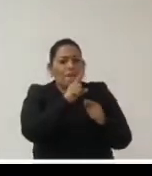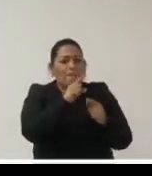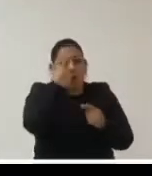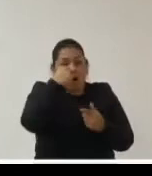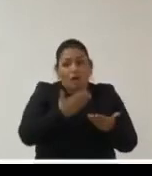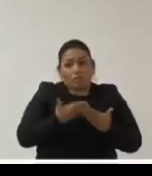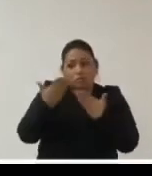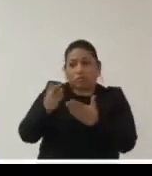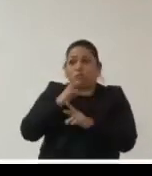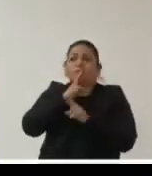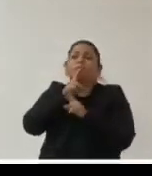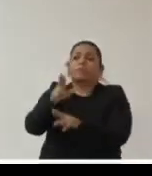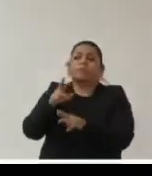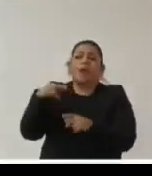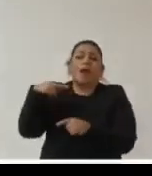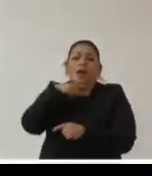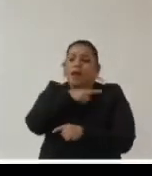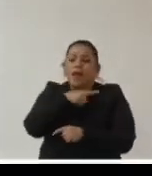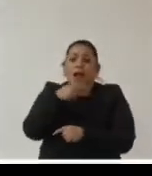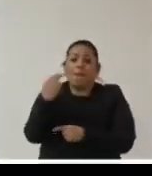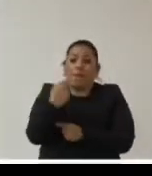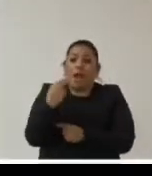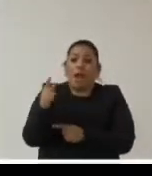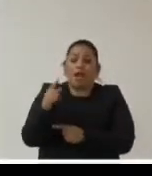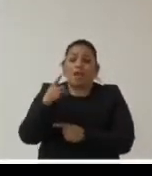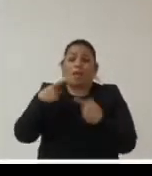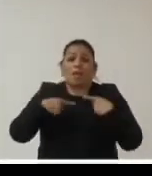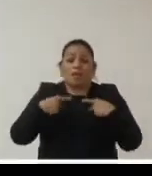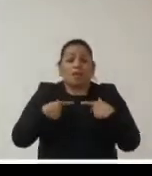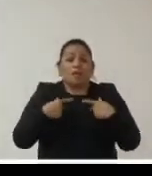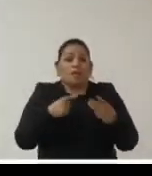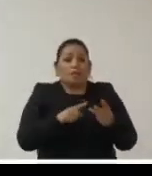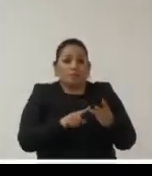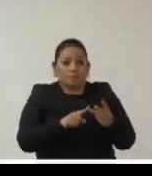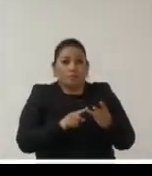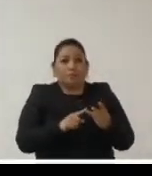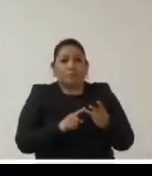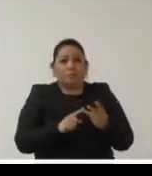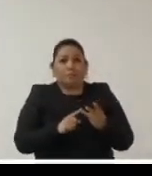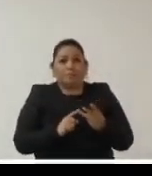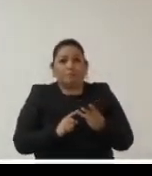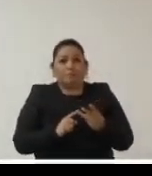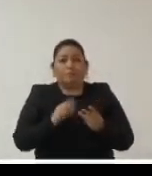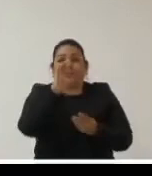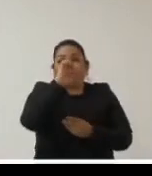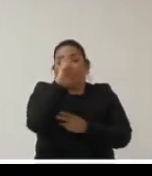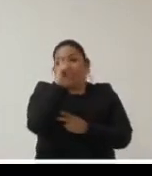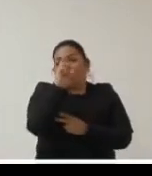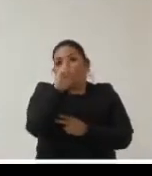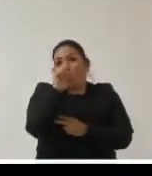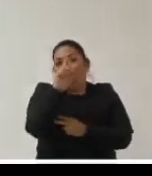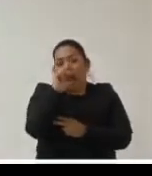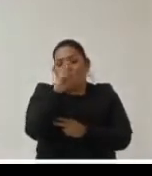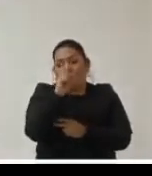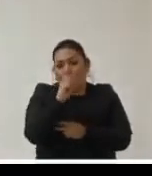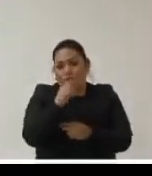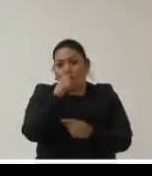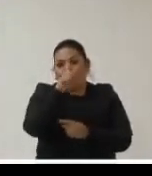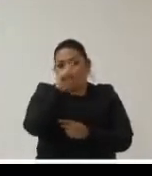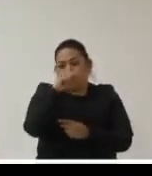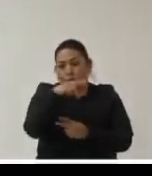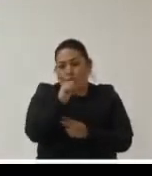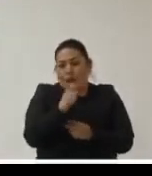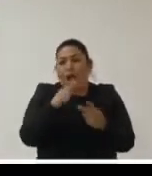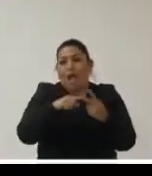dar una respuesta rápida ante la inquietud de los ciudadanos por su parte Eduardo Luna nos comenta que las acciones de